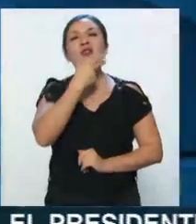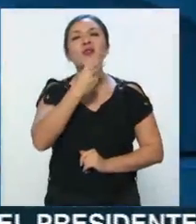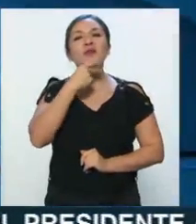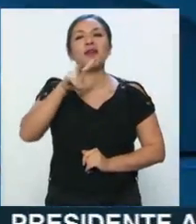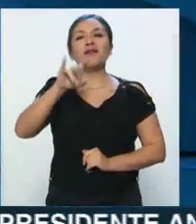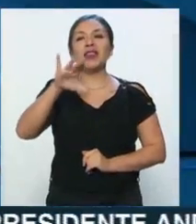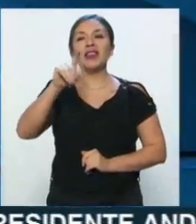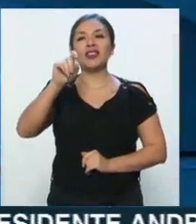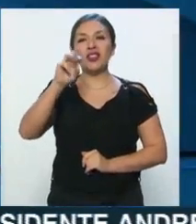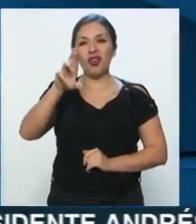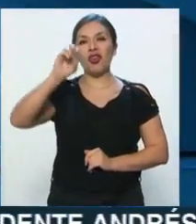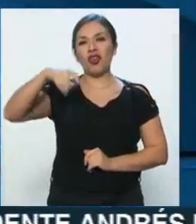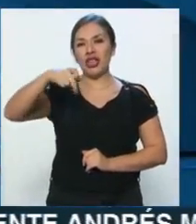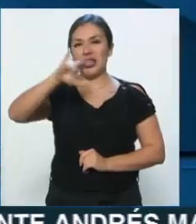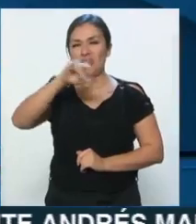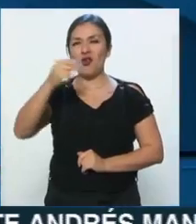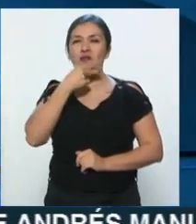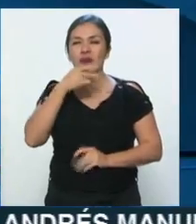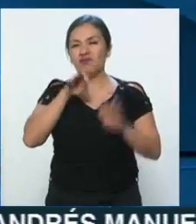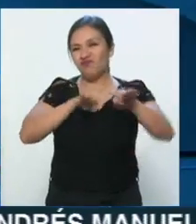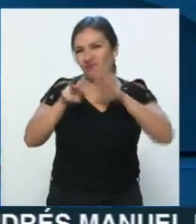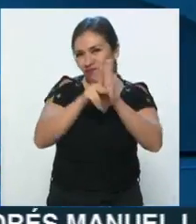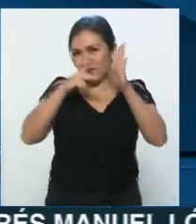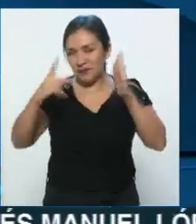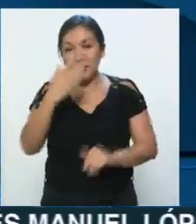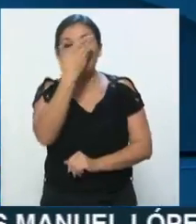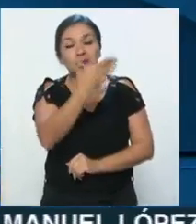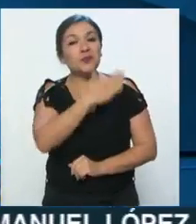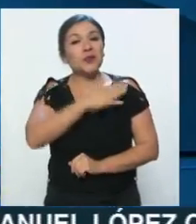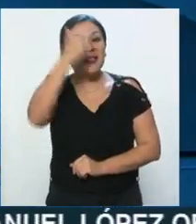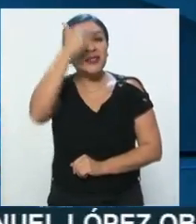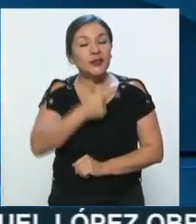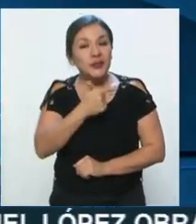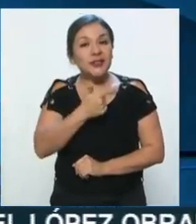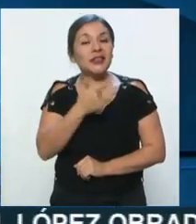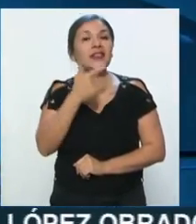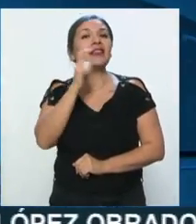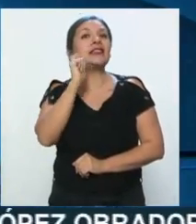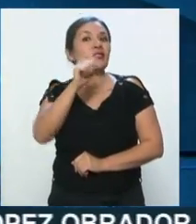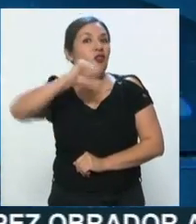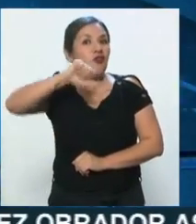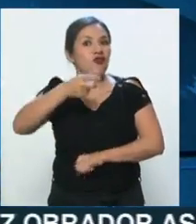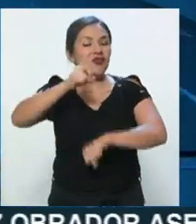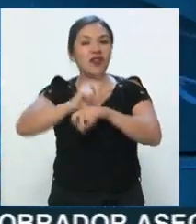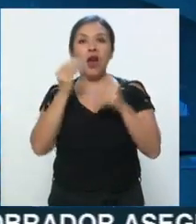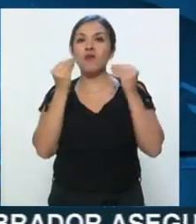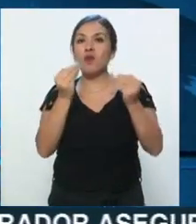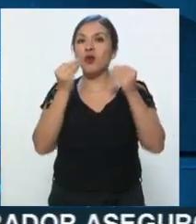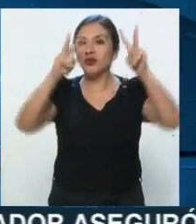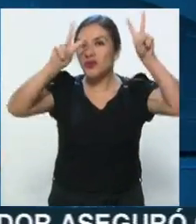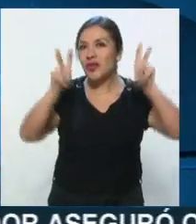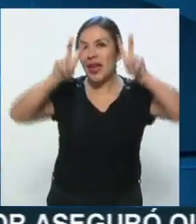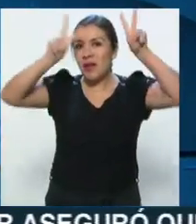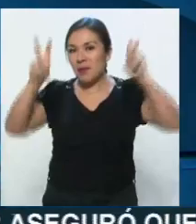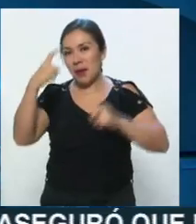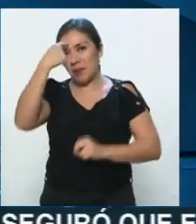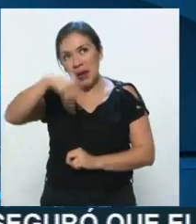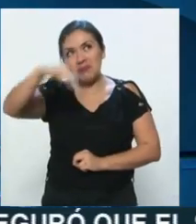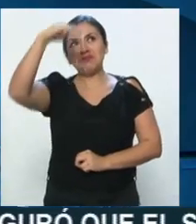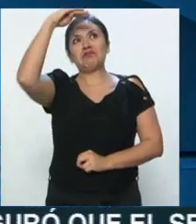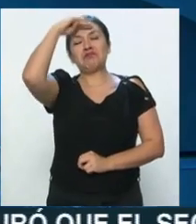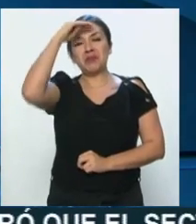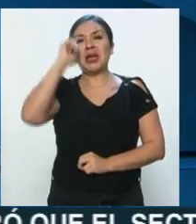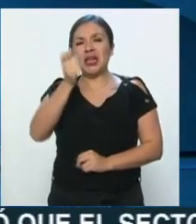Víctor Ronquillo, el periodista. Muchas reflexiones. Víctor, buenas noches que tratar el día de hoy. Pues lo que